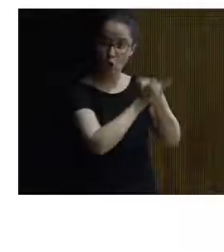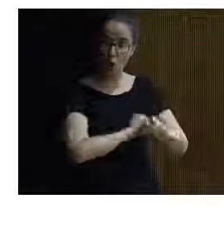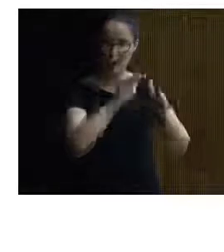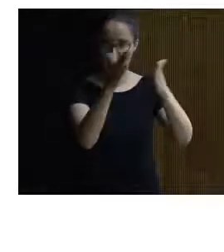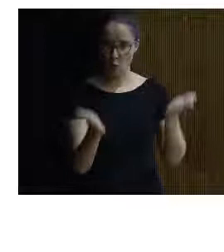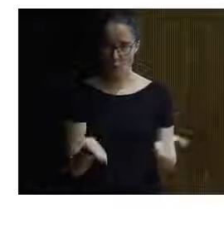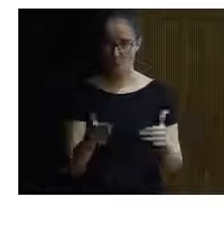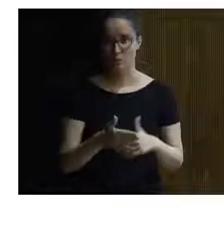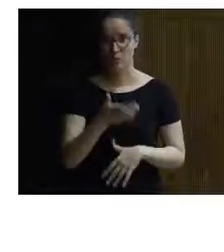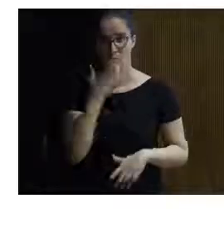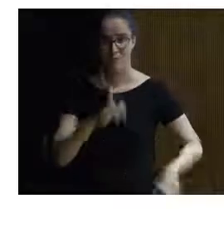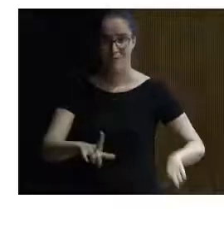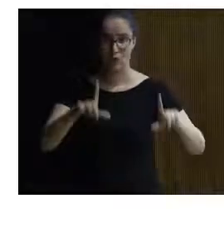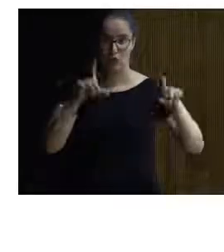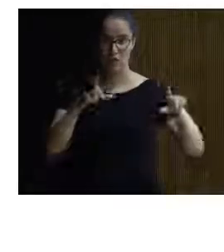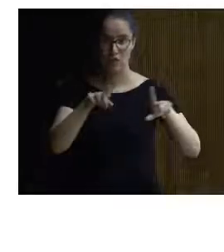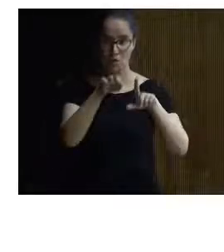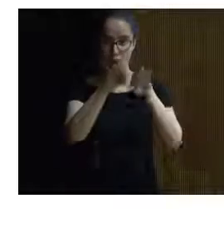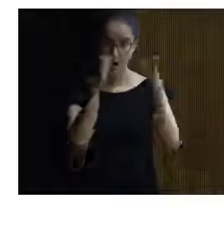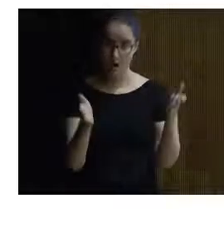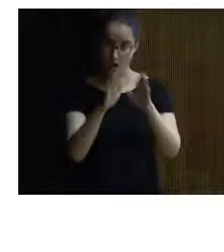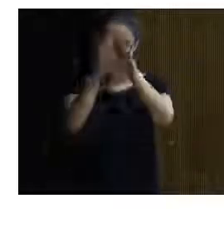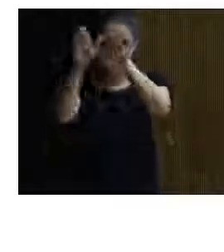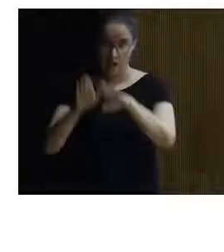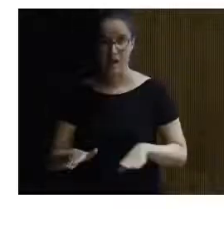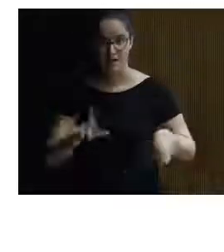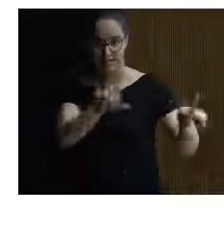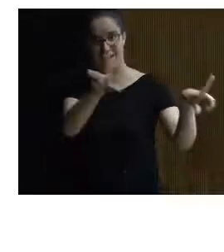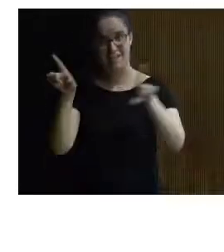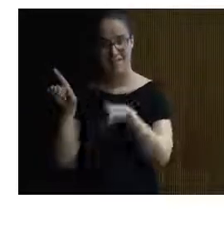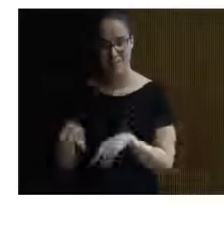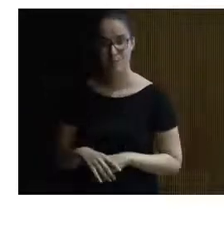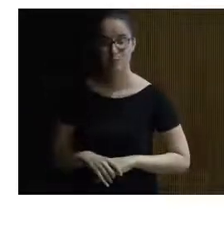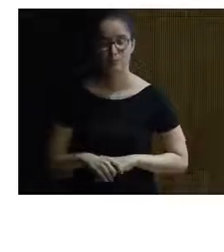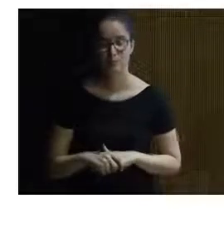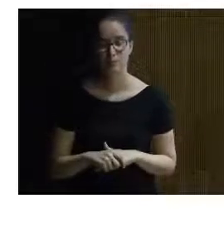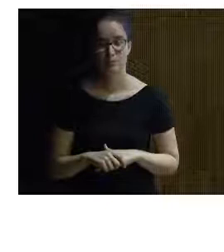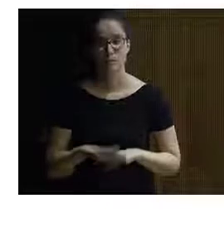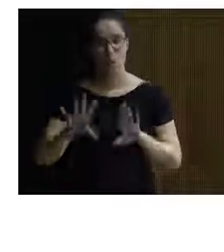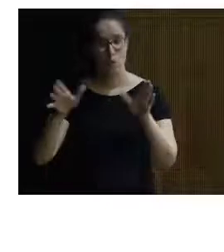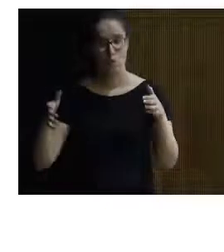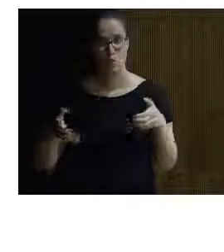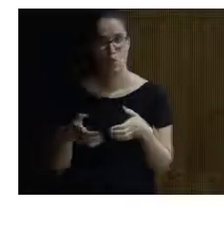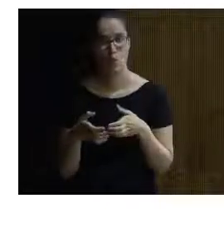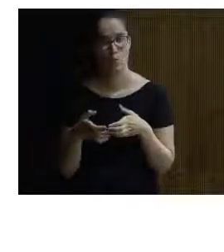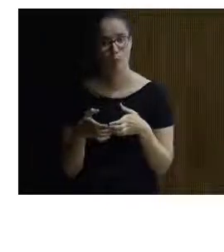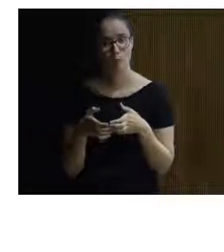en este caso la fotografía de una de las partes finales de la galería aquí tenemos un grupo de